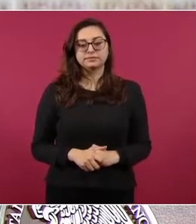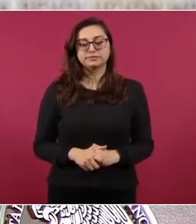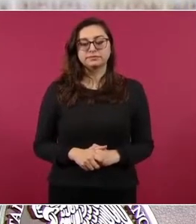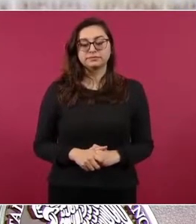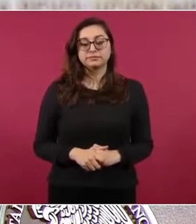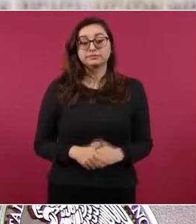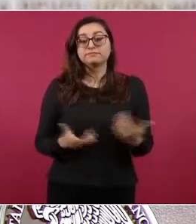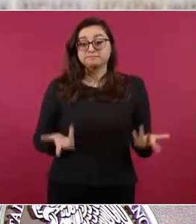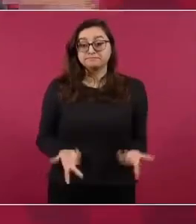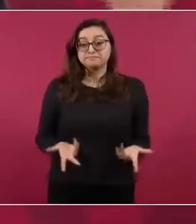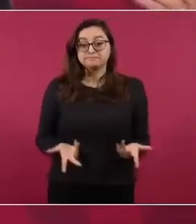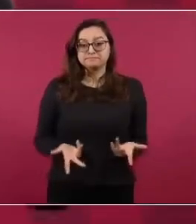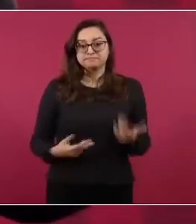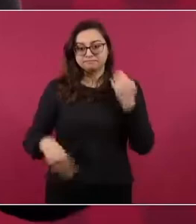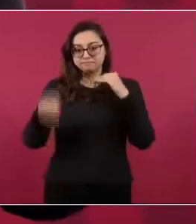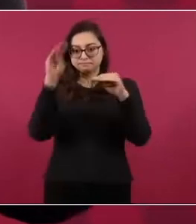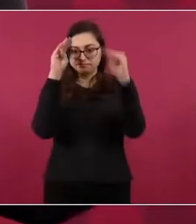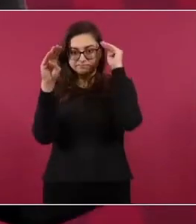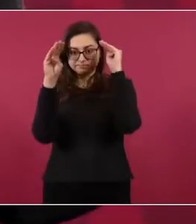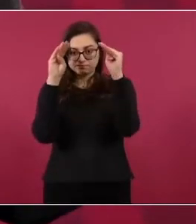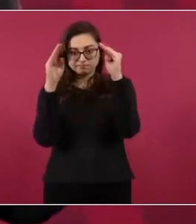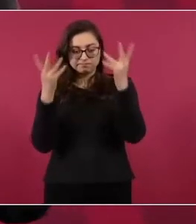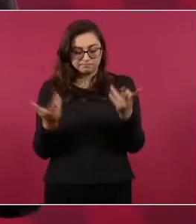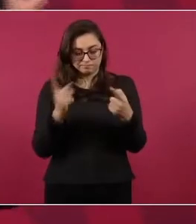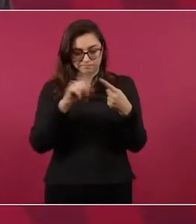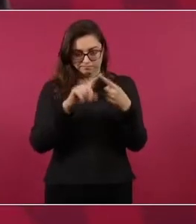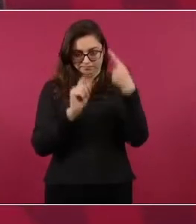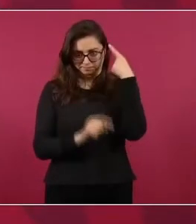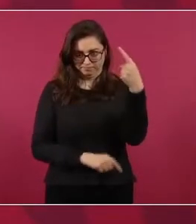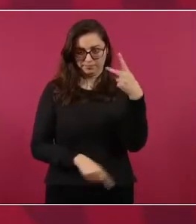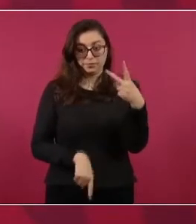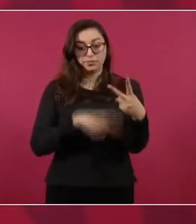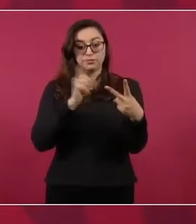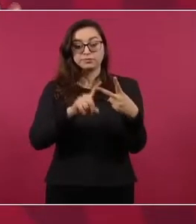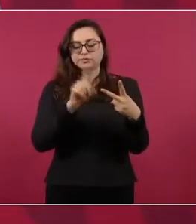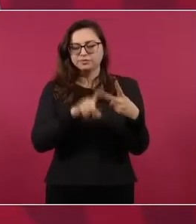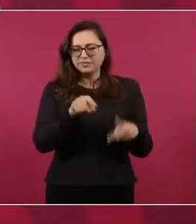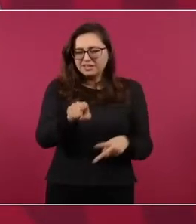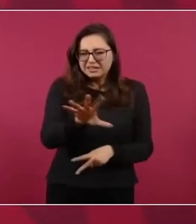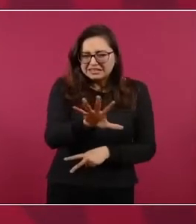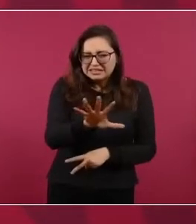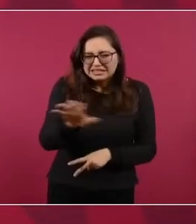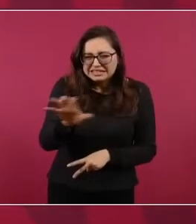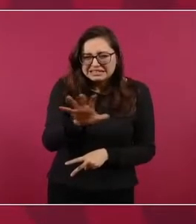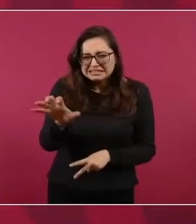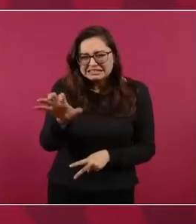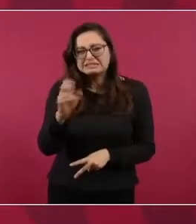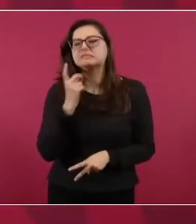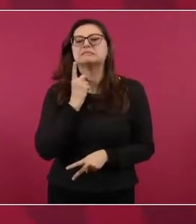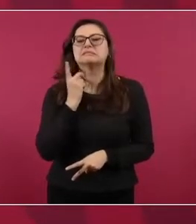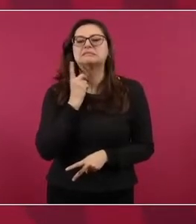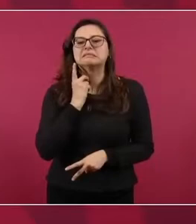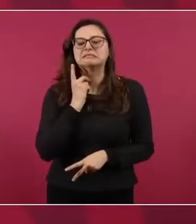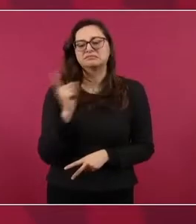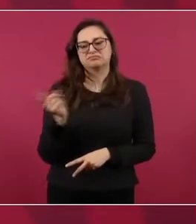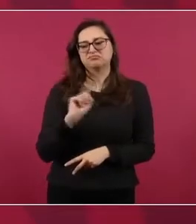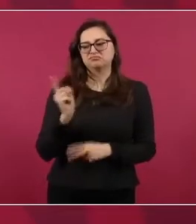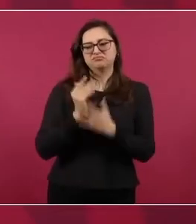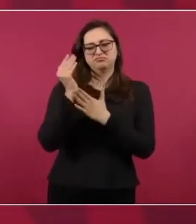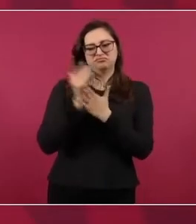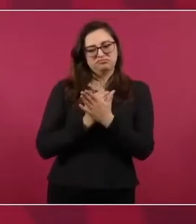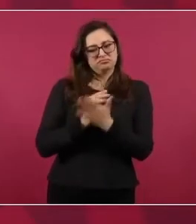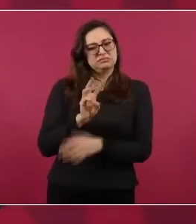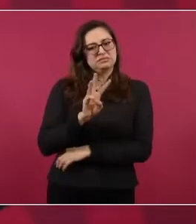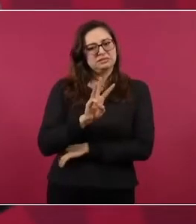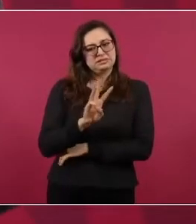Y se estaba planteando que en vez de 500 diputados, pues nada más fueran